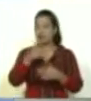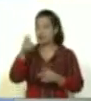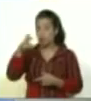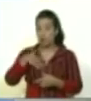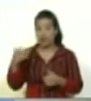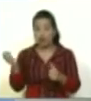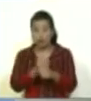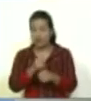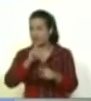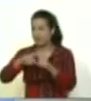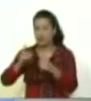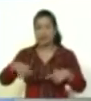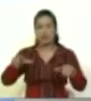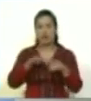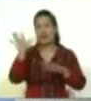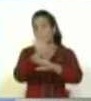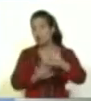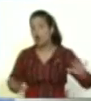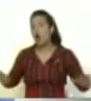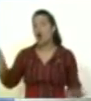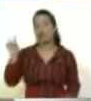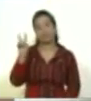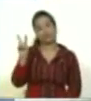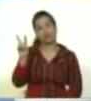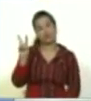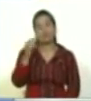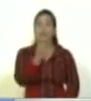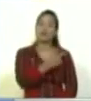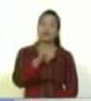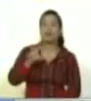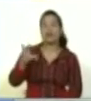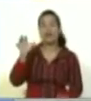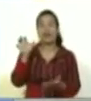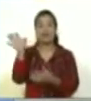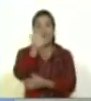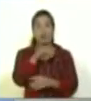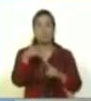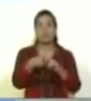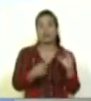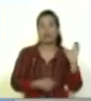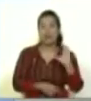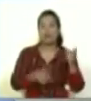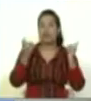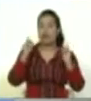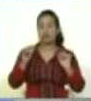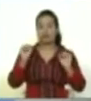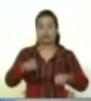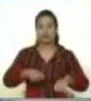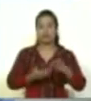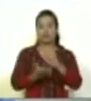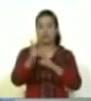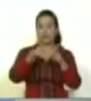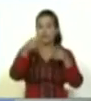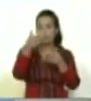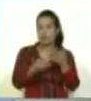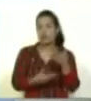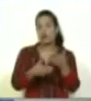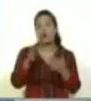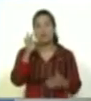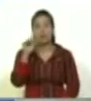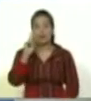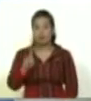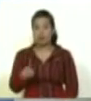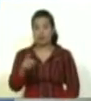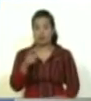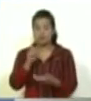conseguir por diversos espacios en el territorio nacional. Los 23 estados más caracas van a disfrutar del impreso, pero también a través de esta aplicación